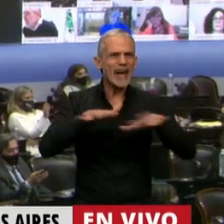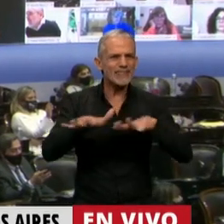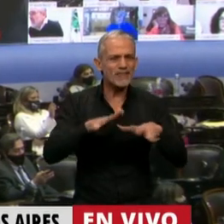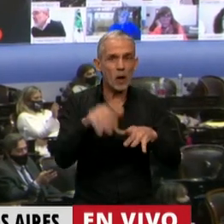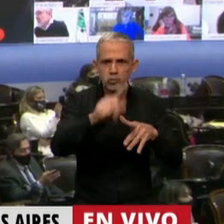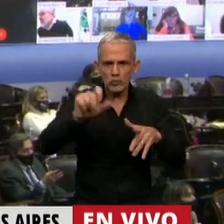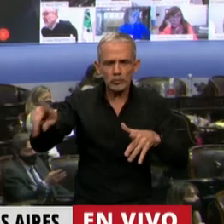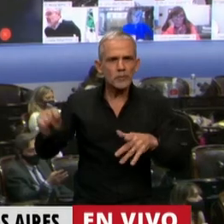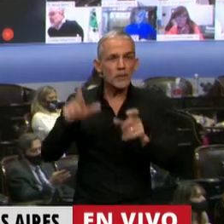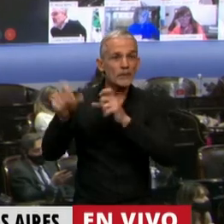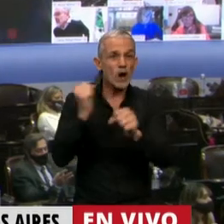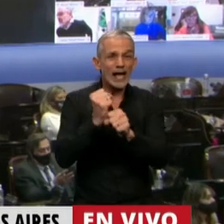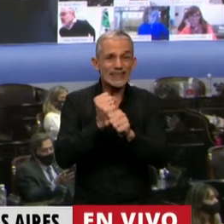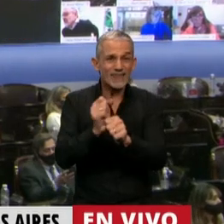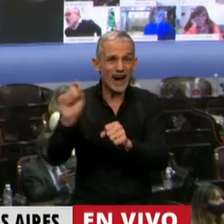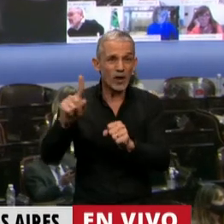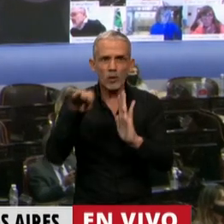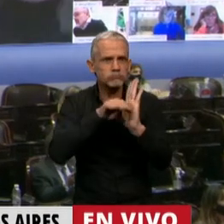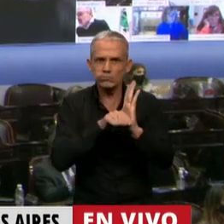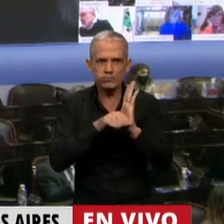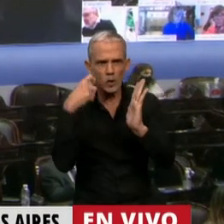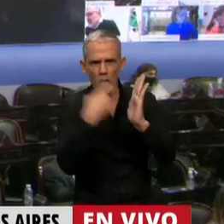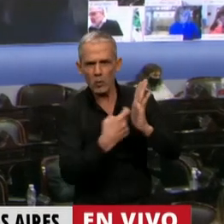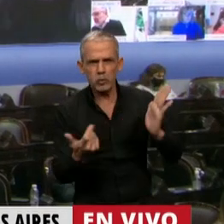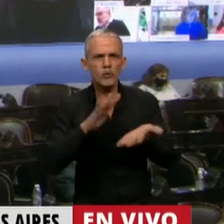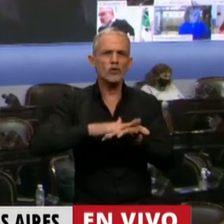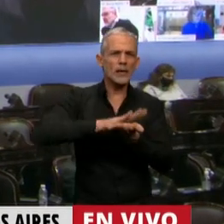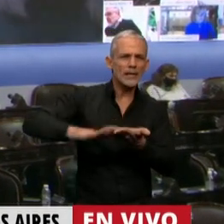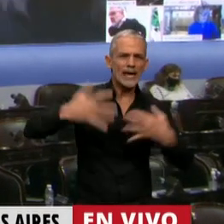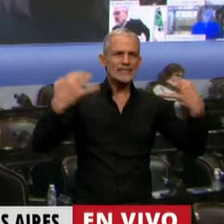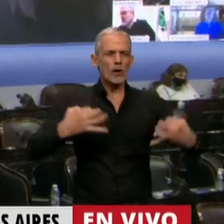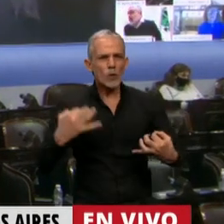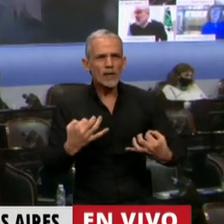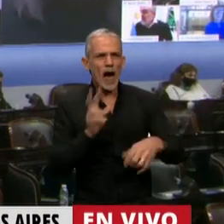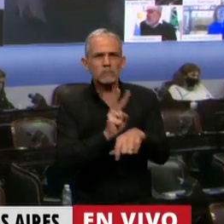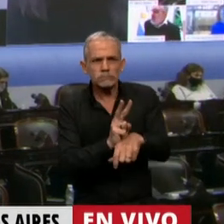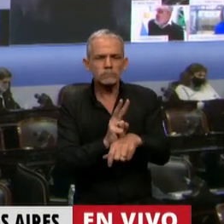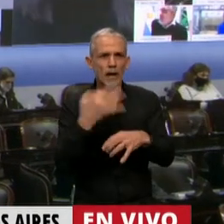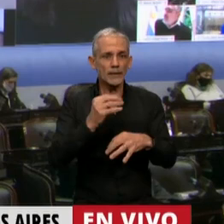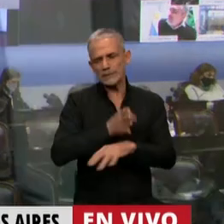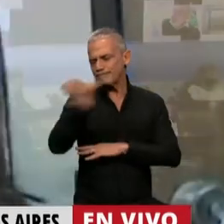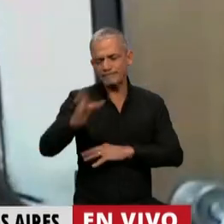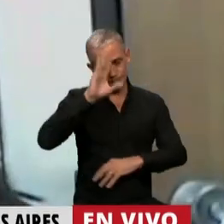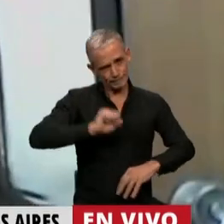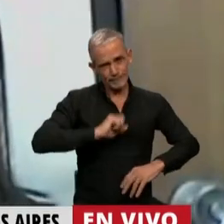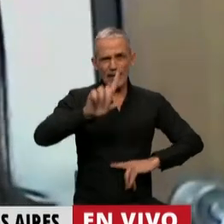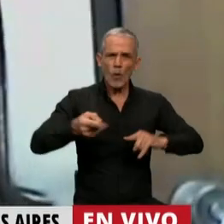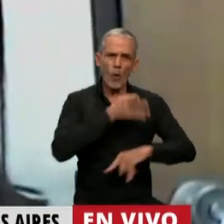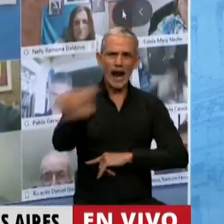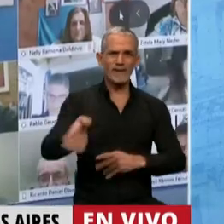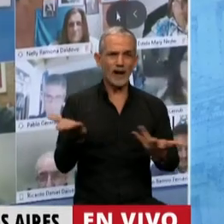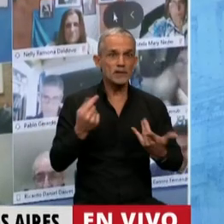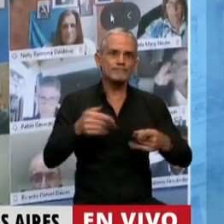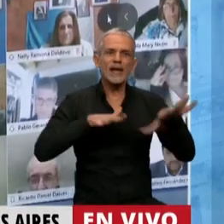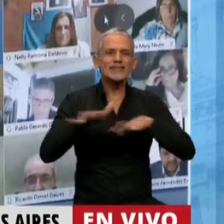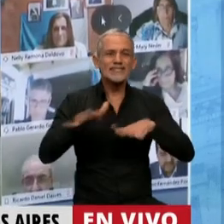donde los trabajadores, sin que se cumplan los protocolos de higiene y seguridad, deben ir a jugarse la vida y así es que estamos en